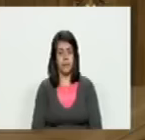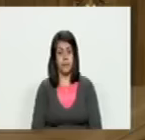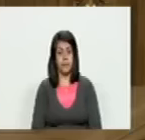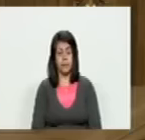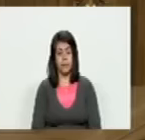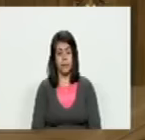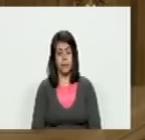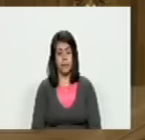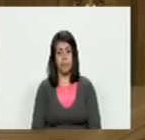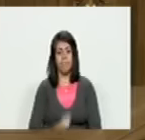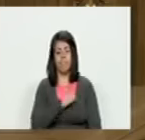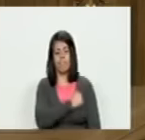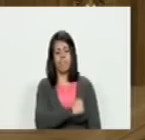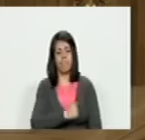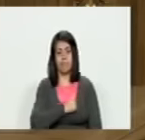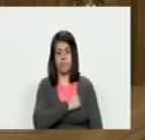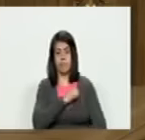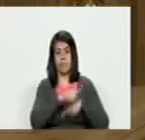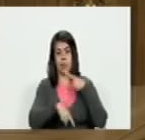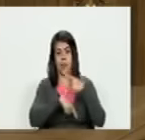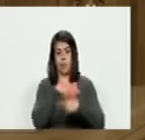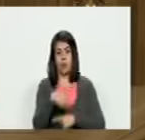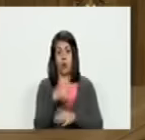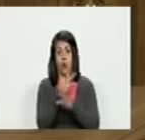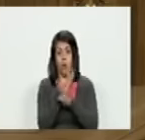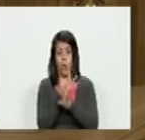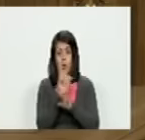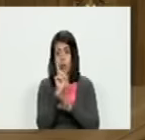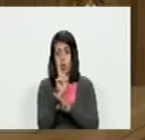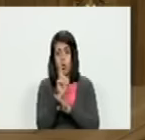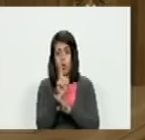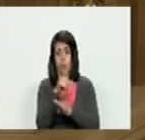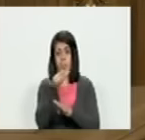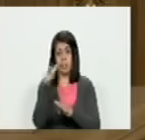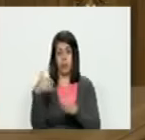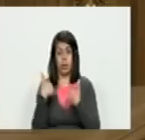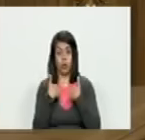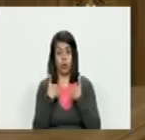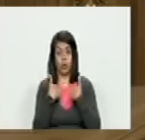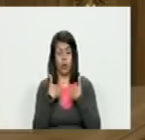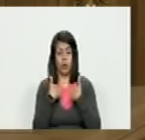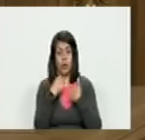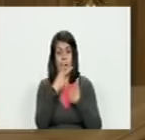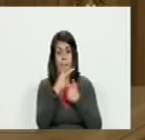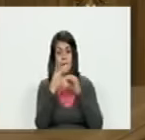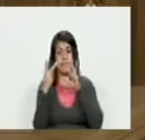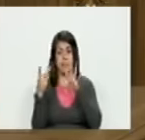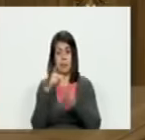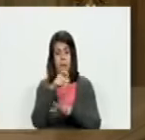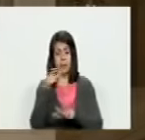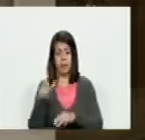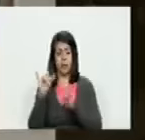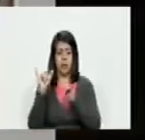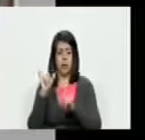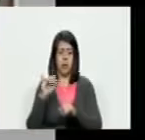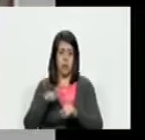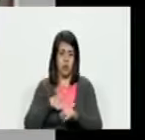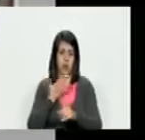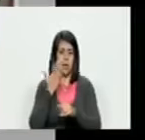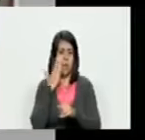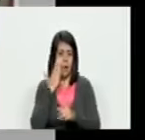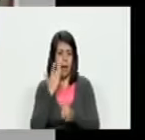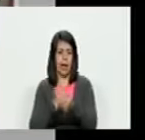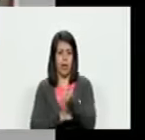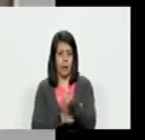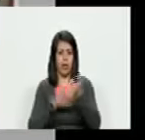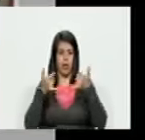lamentablemente luego eso no es juego porque están nuestras víctimas 27 venezolanos que pueden ser mi mamá mi hermano mis hijos